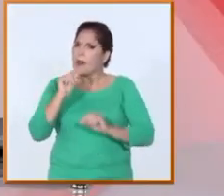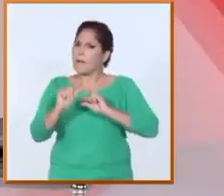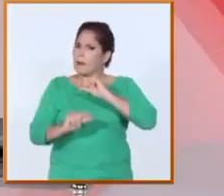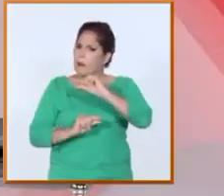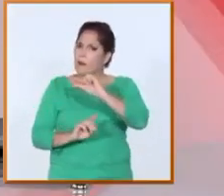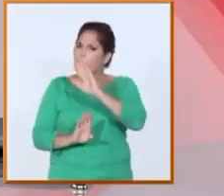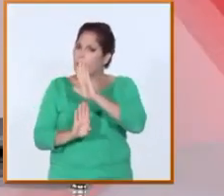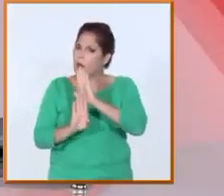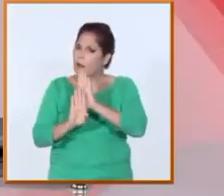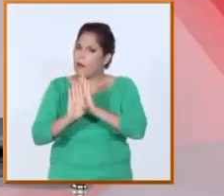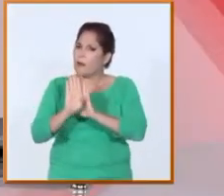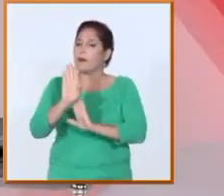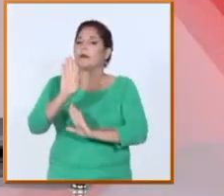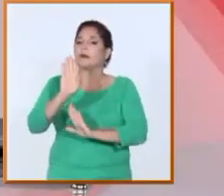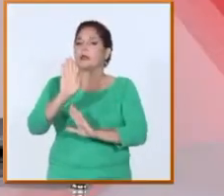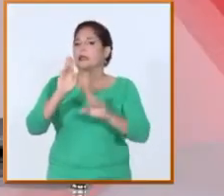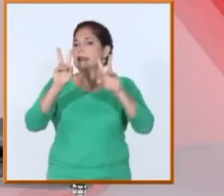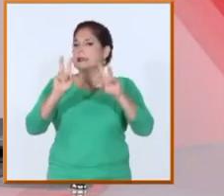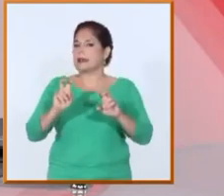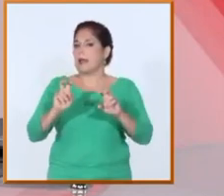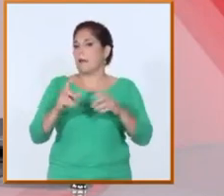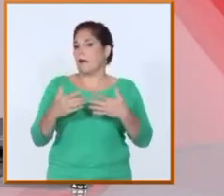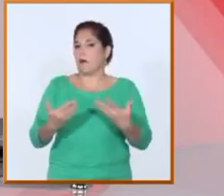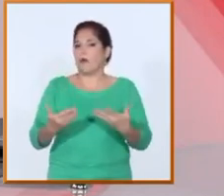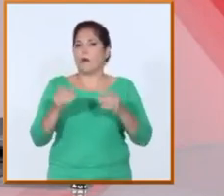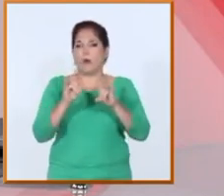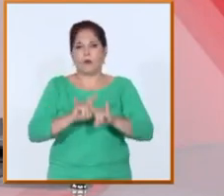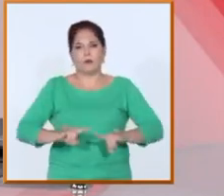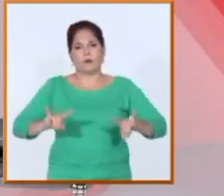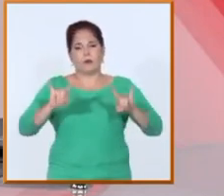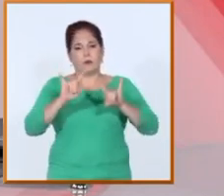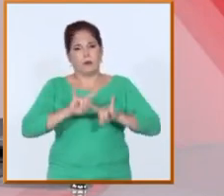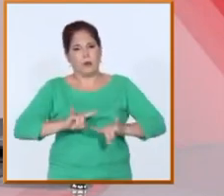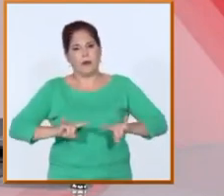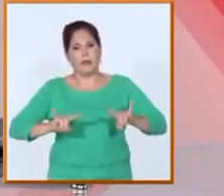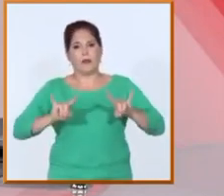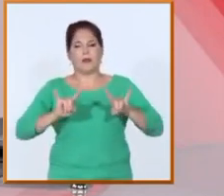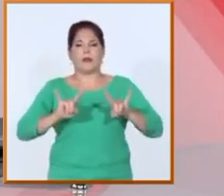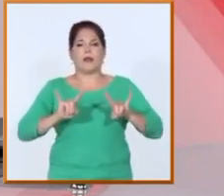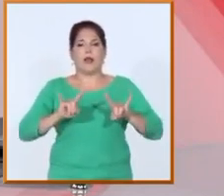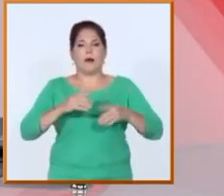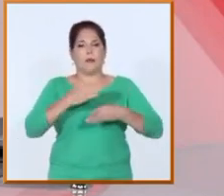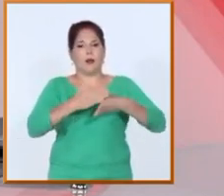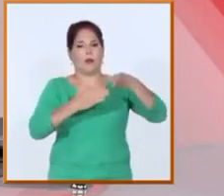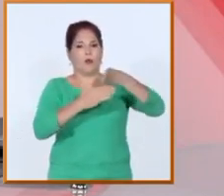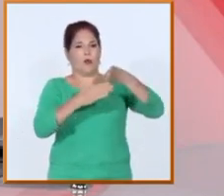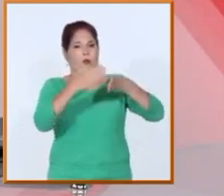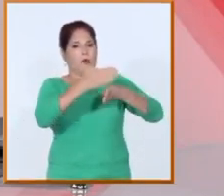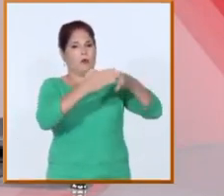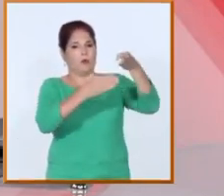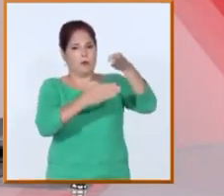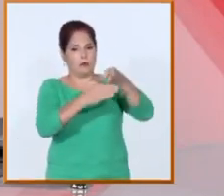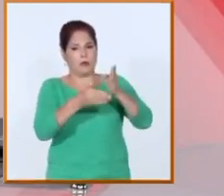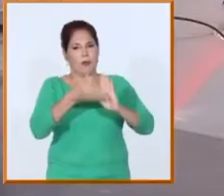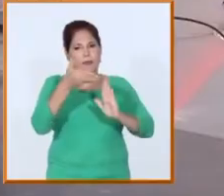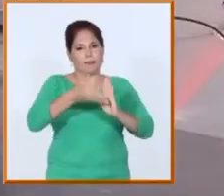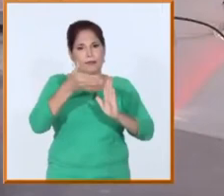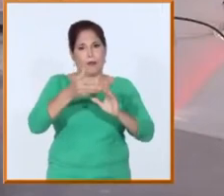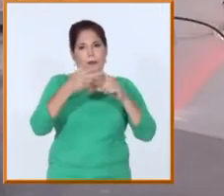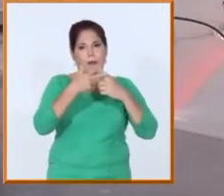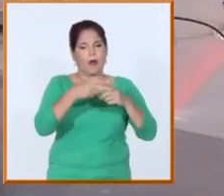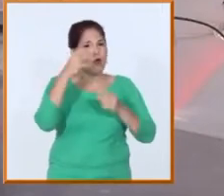en los temas de la infraestructura de las universidades de la construcción como se está trabajando con los gobiernos